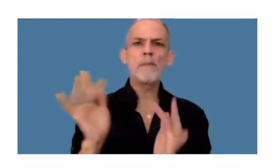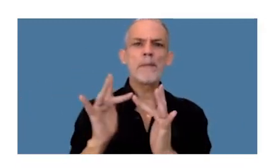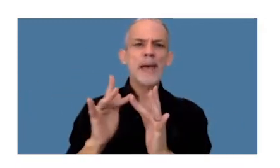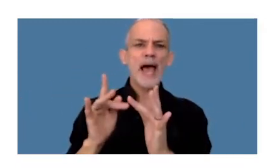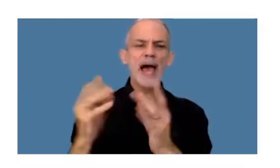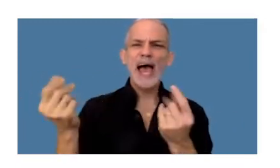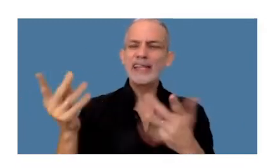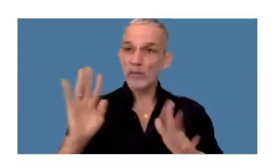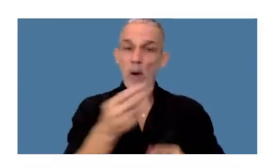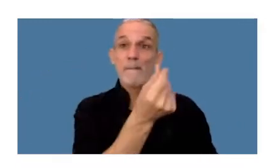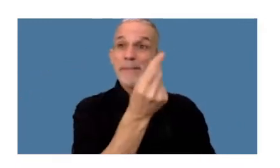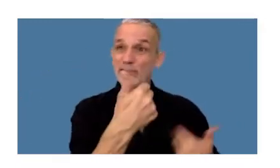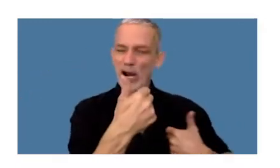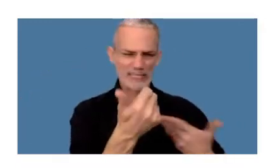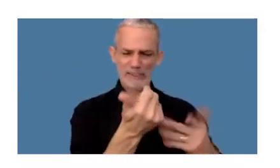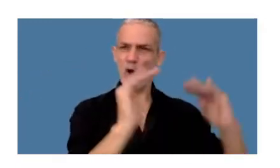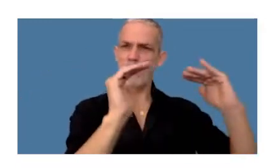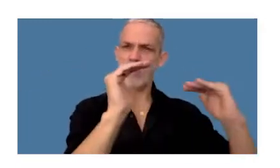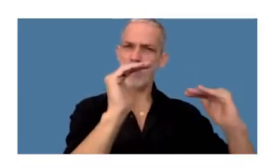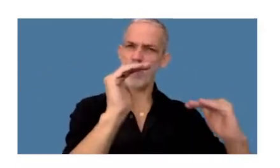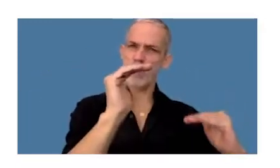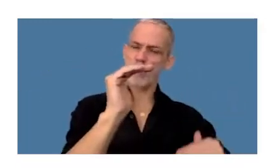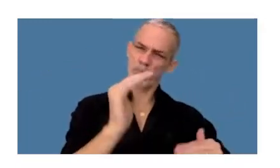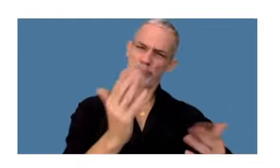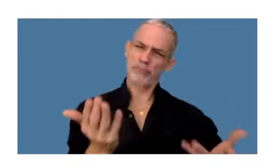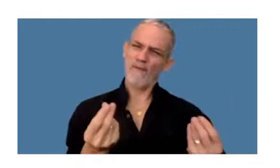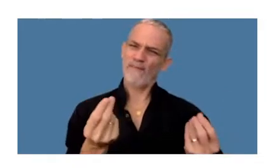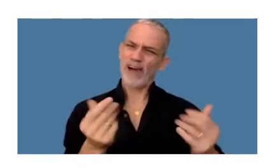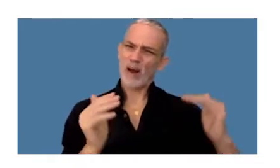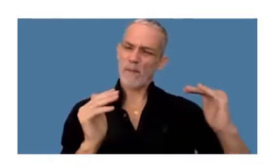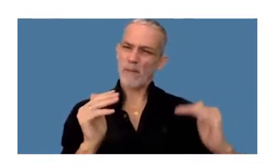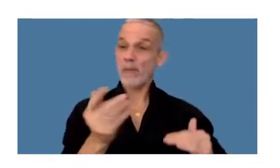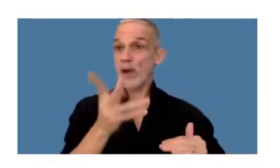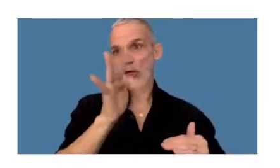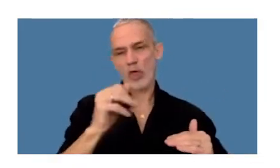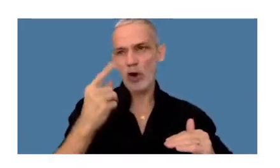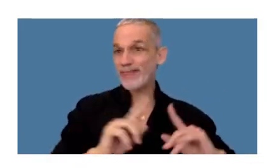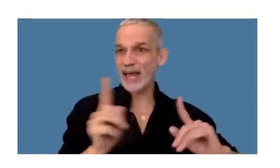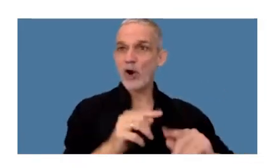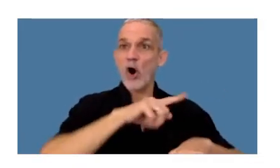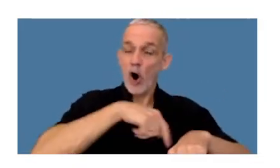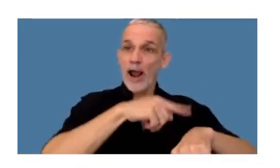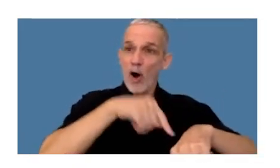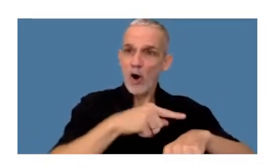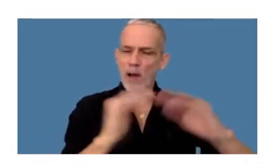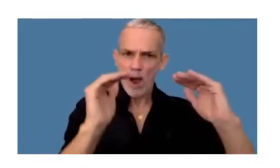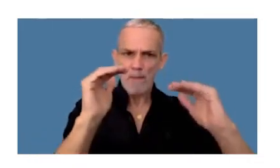huyendo de los pesos argentinos que se devalúan no día a día sino hora a hora